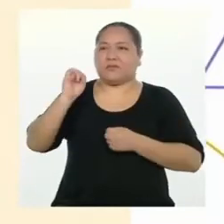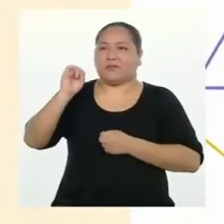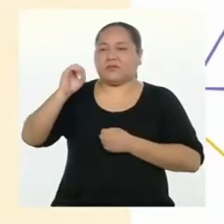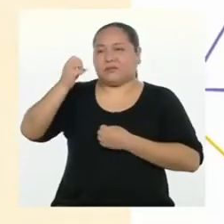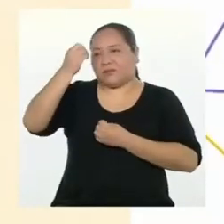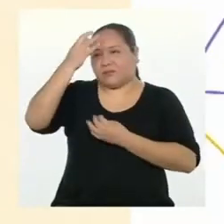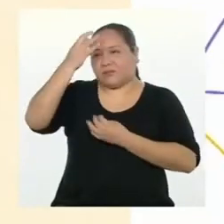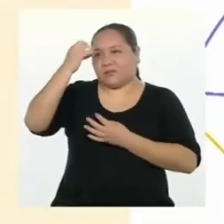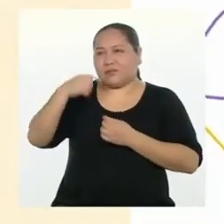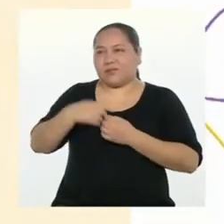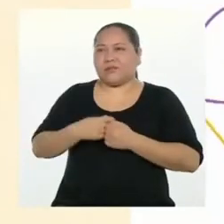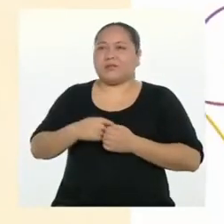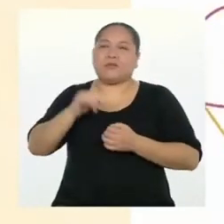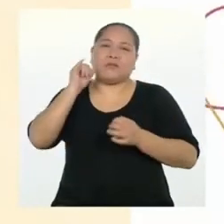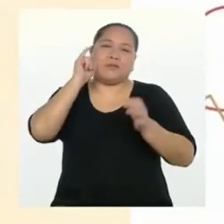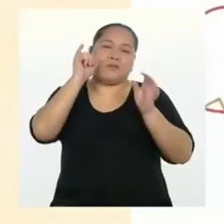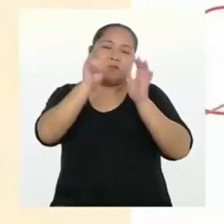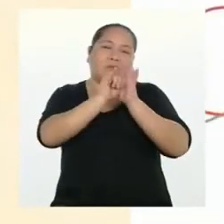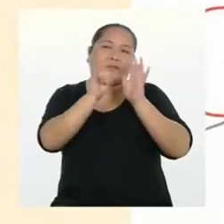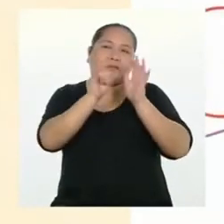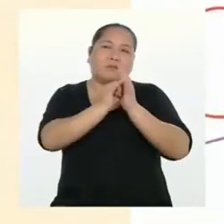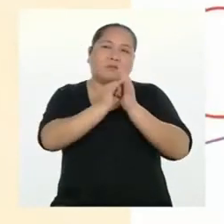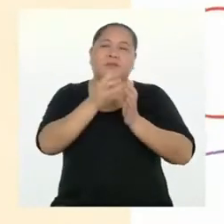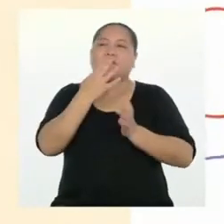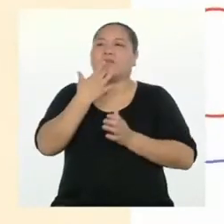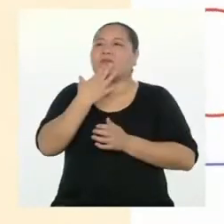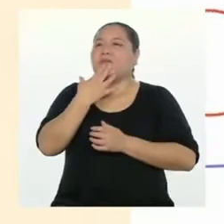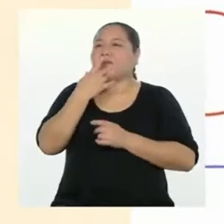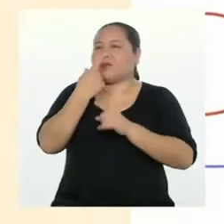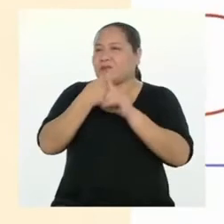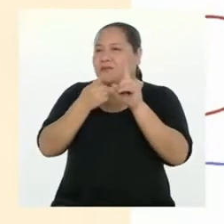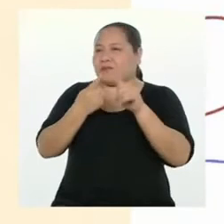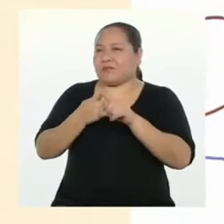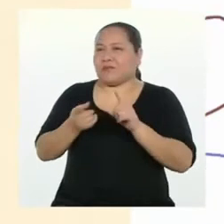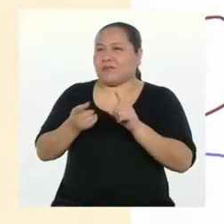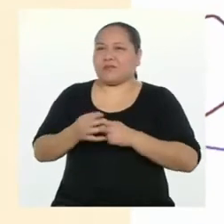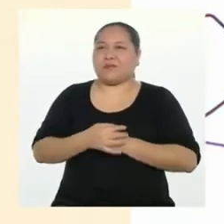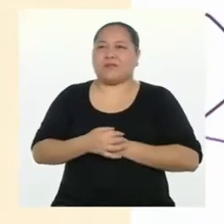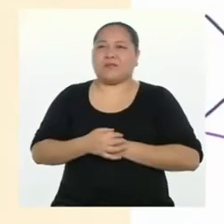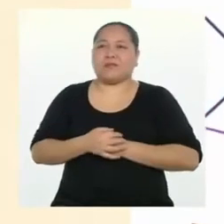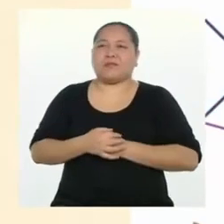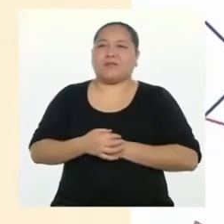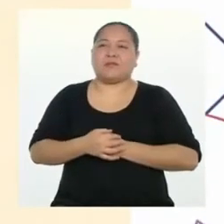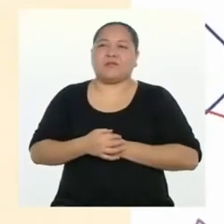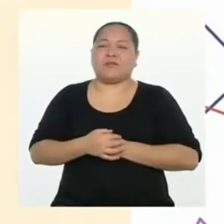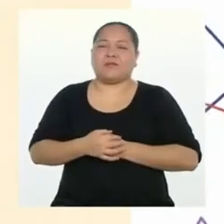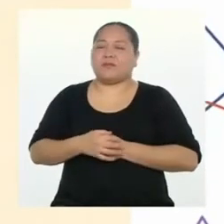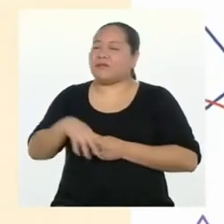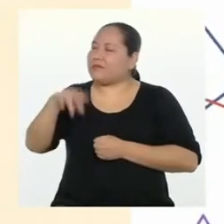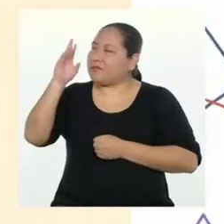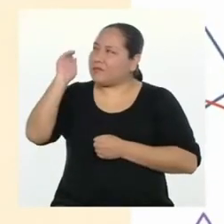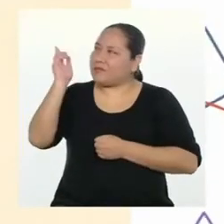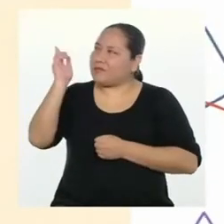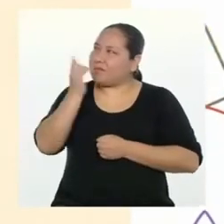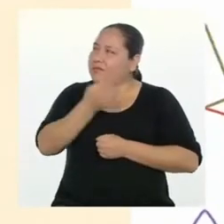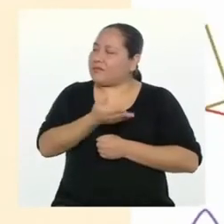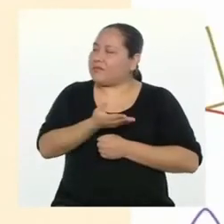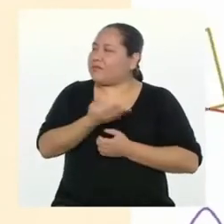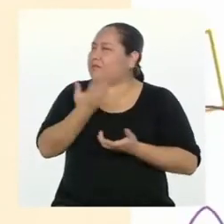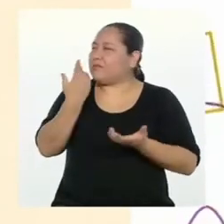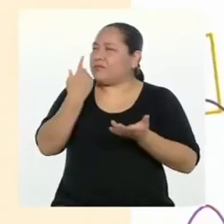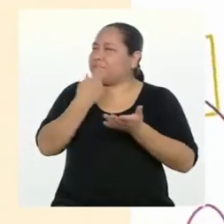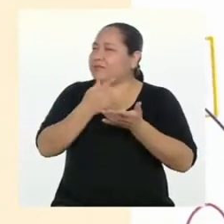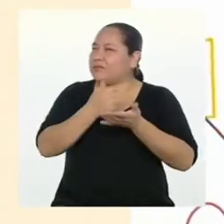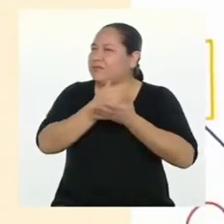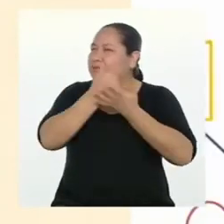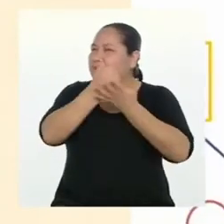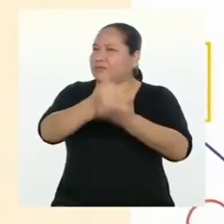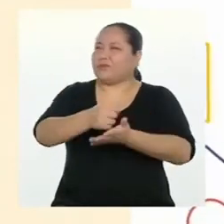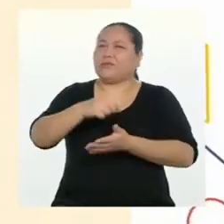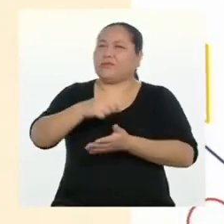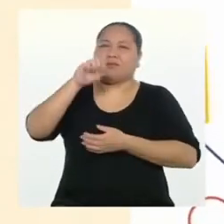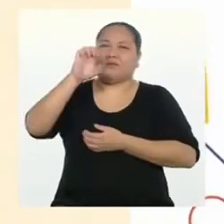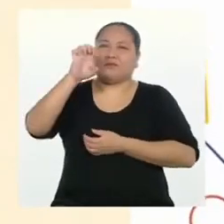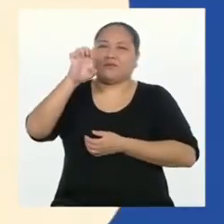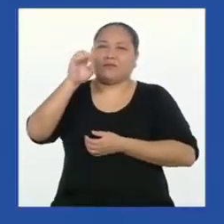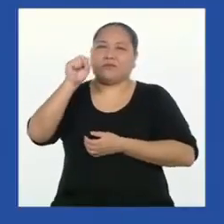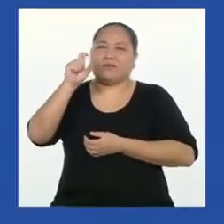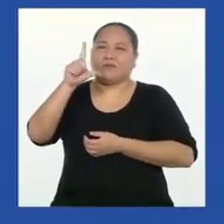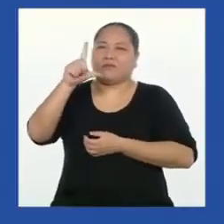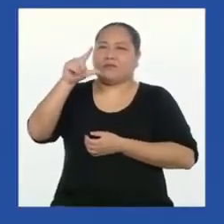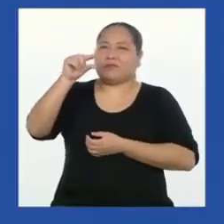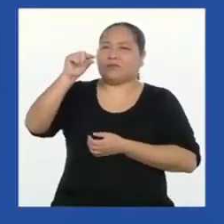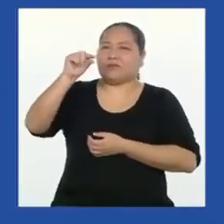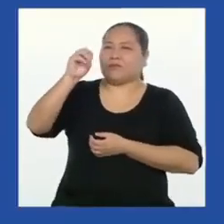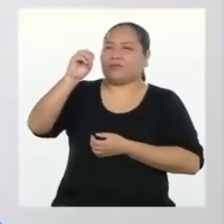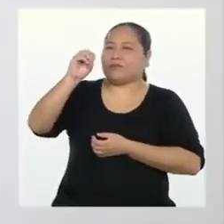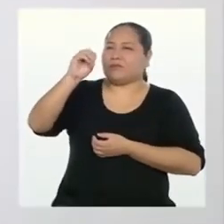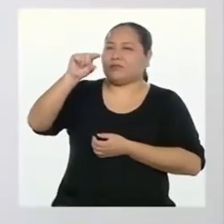visuales, imágenes, dibujos, trama de colores, etc. Profesora, ¿y para qué sirve el eslogan? Es el mensaje principal,